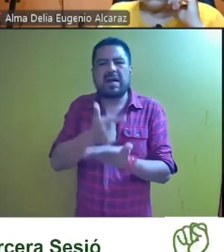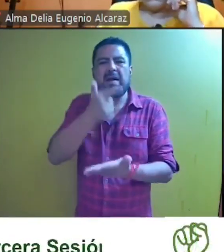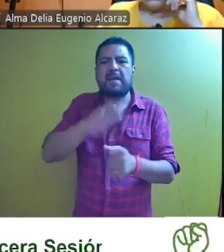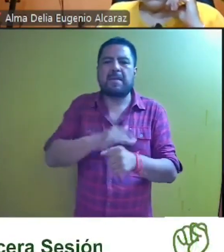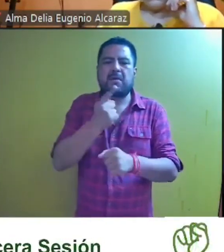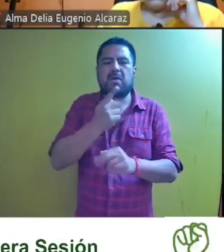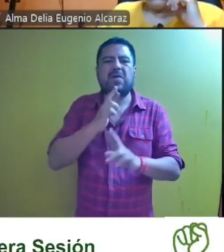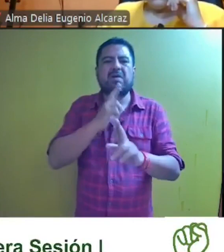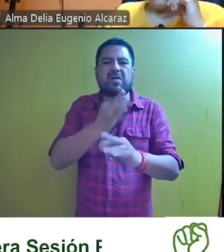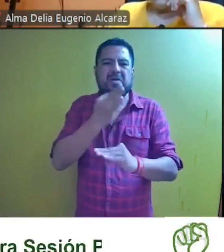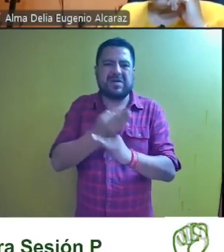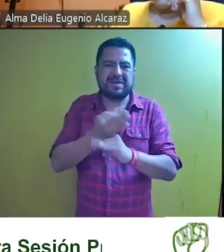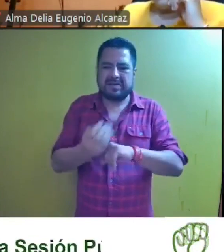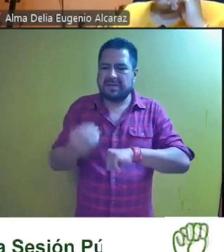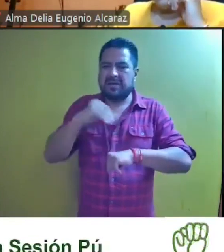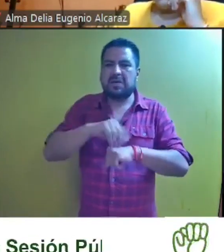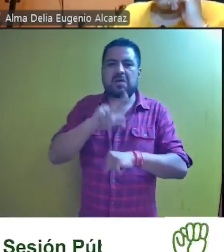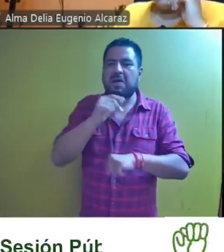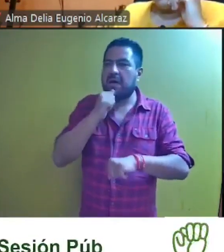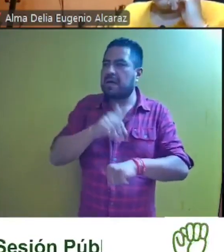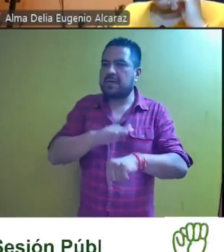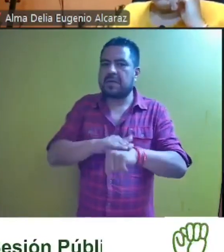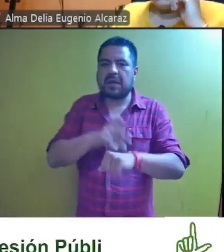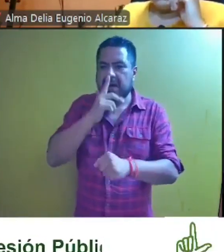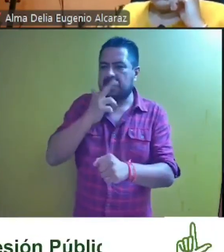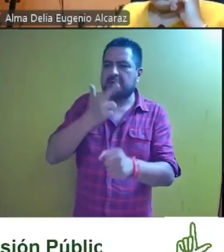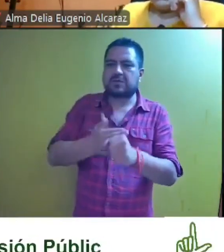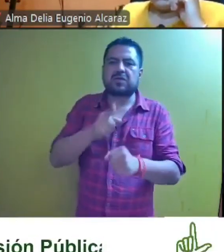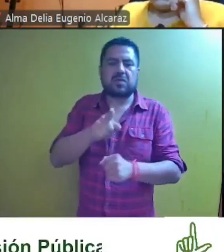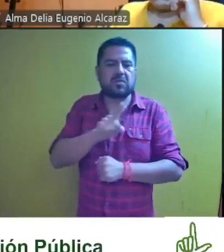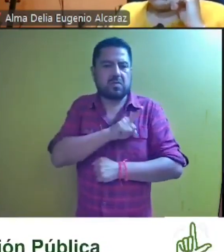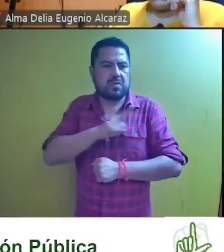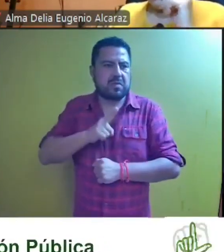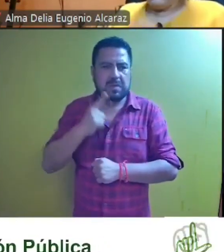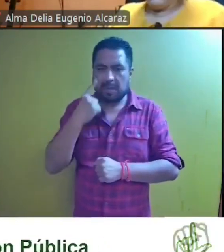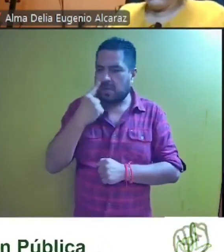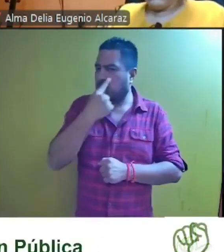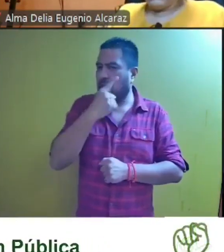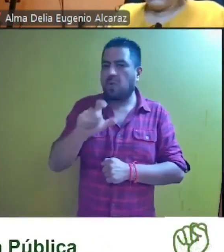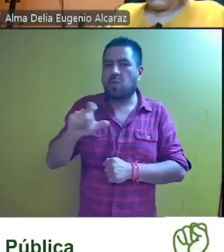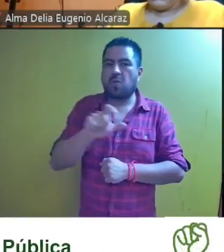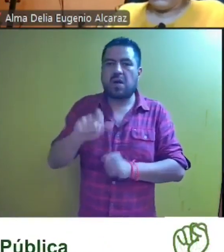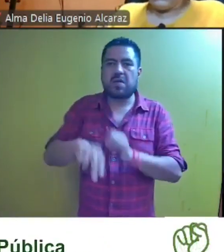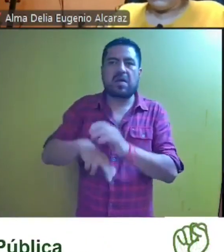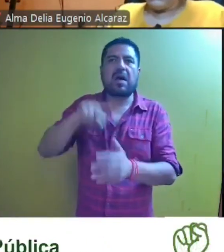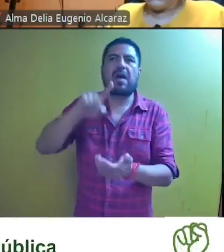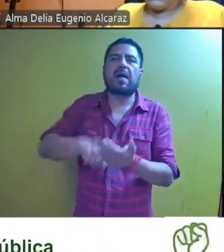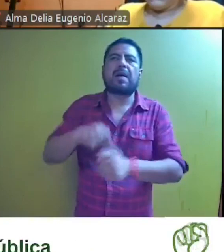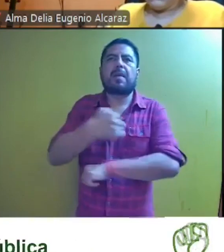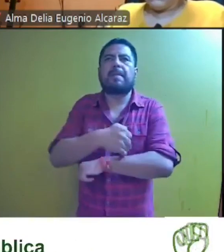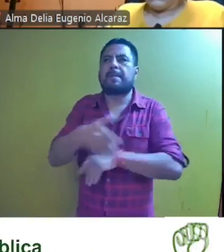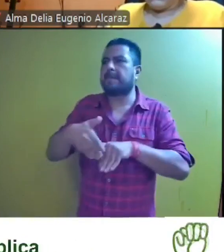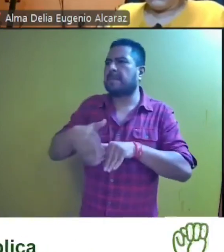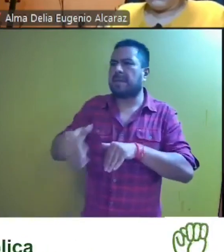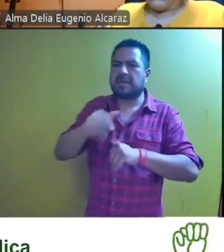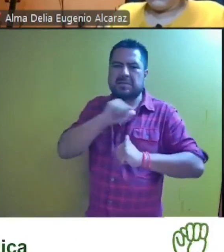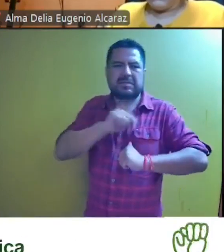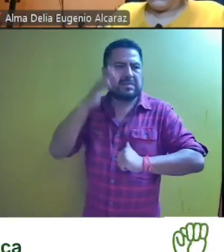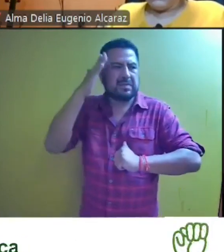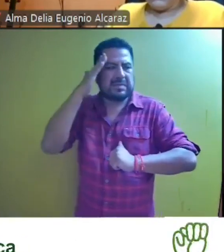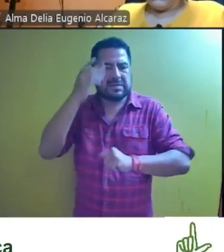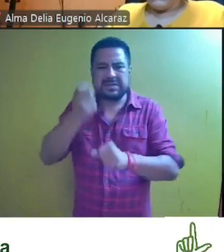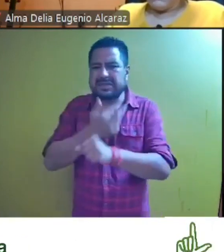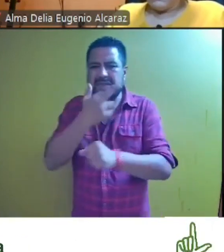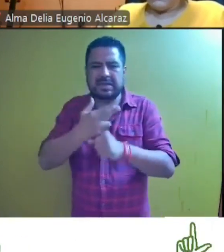en la resolución impugnada no se advierte que la responsable haya considerado que cuando son ausencias temporales quien ostente la titularidad del